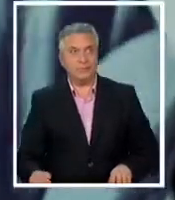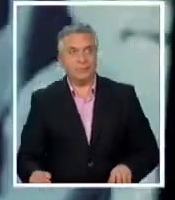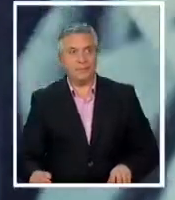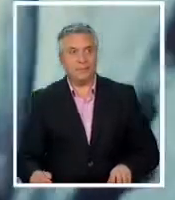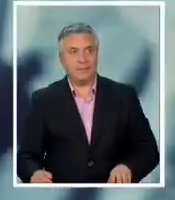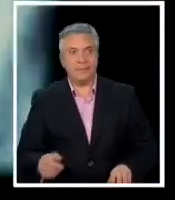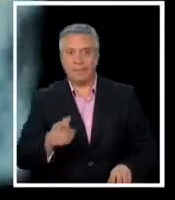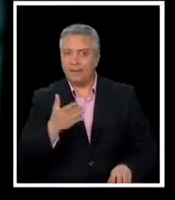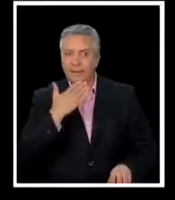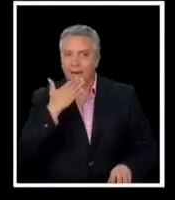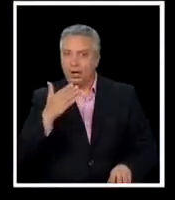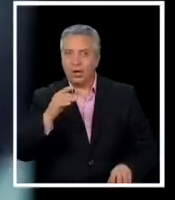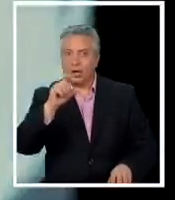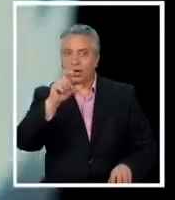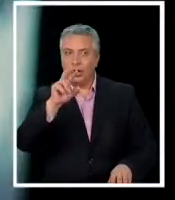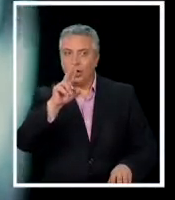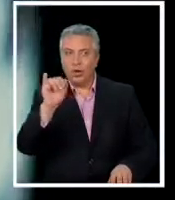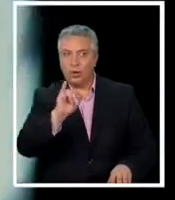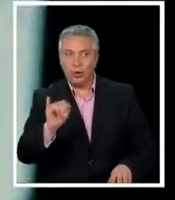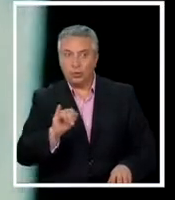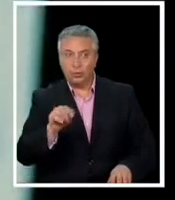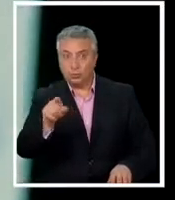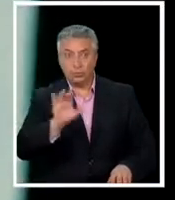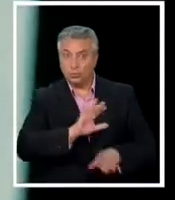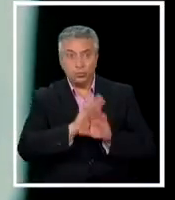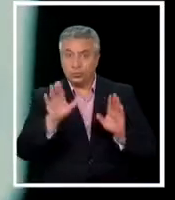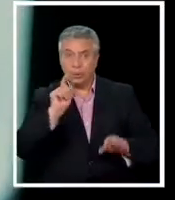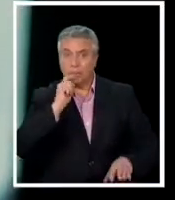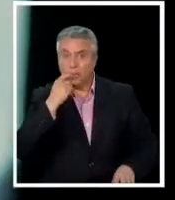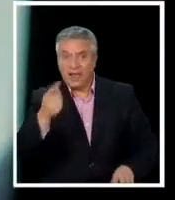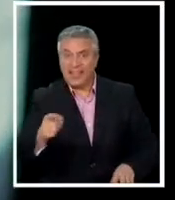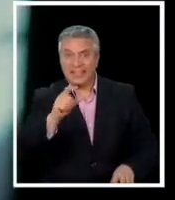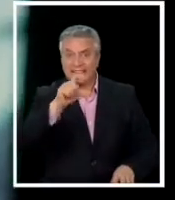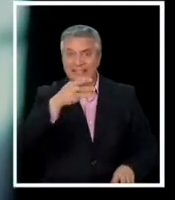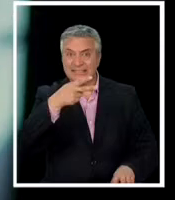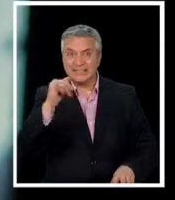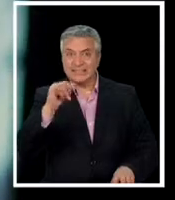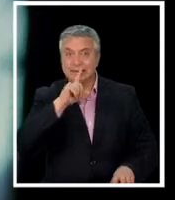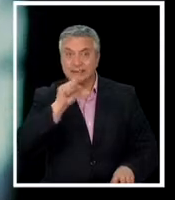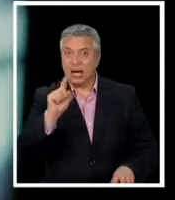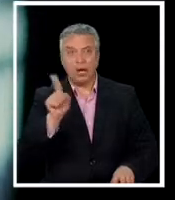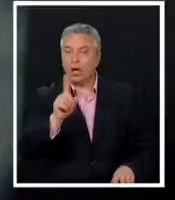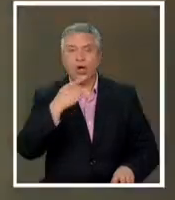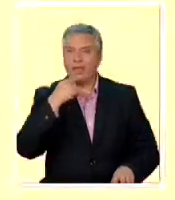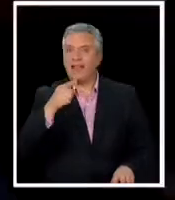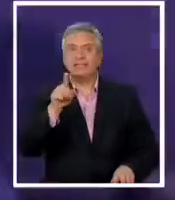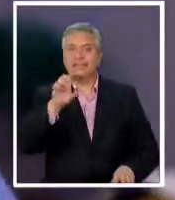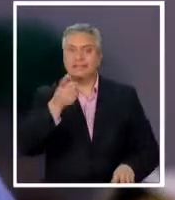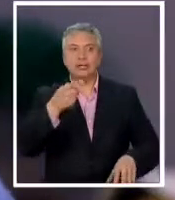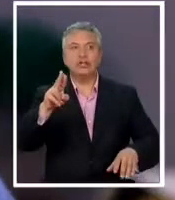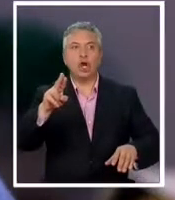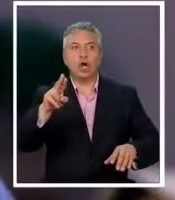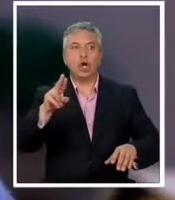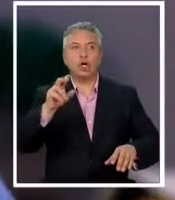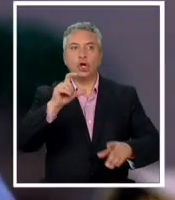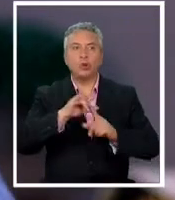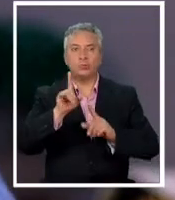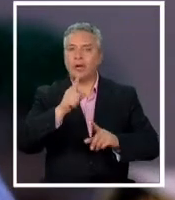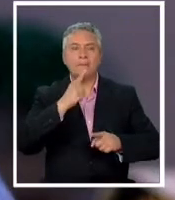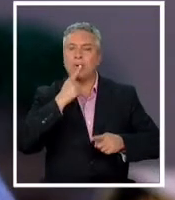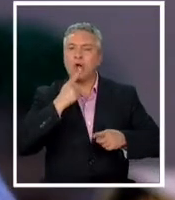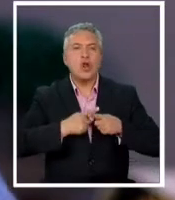Señor Cruz Venga Disculpa ¿A ti nunca te dijo Chica? No Siempre decías Señor Cruz Y a todos le decías A todos le decías el nombre